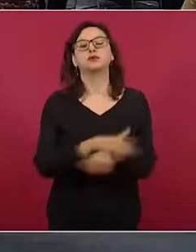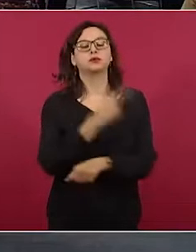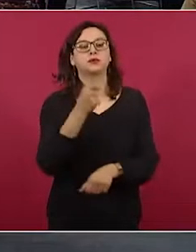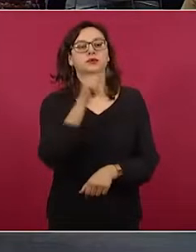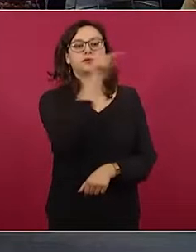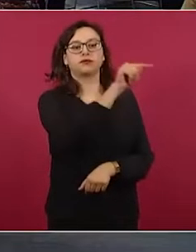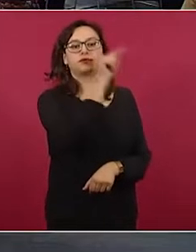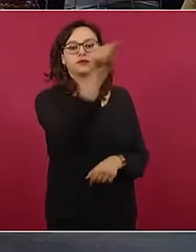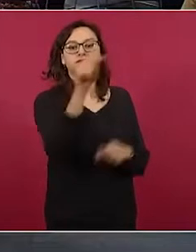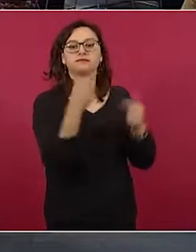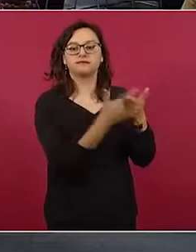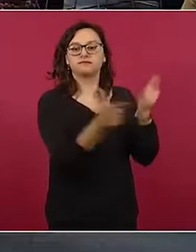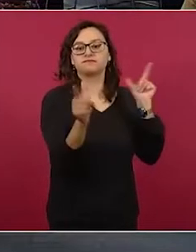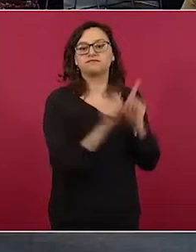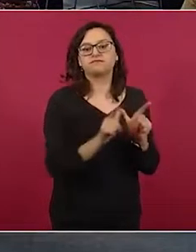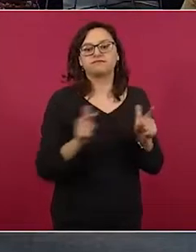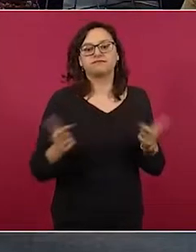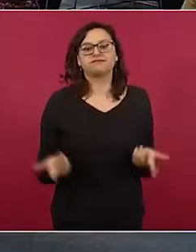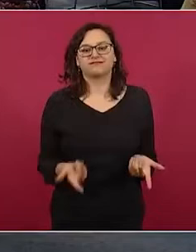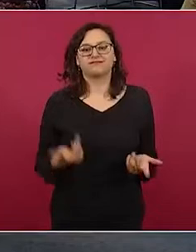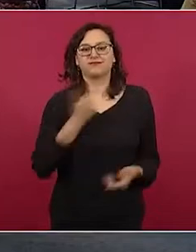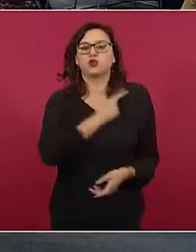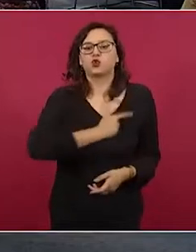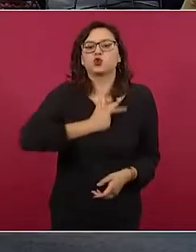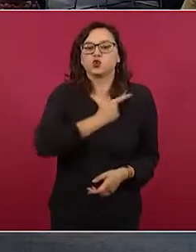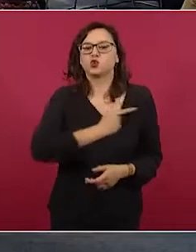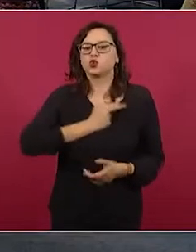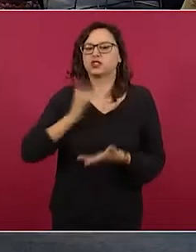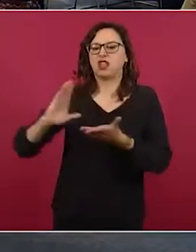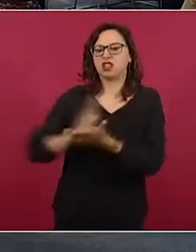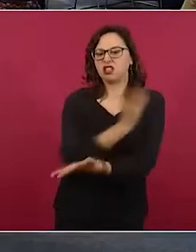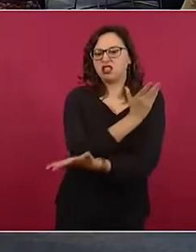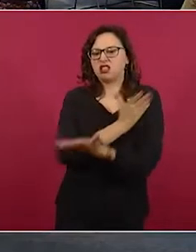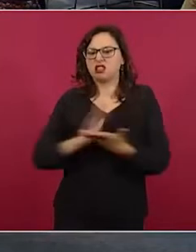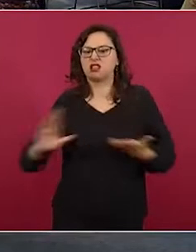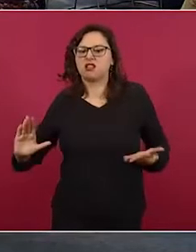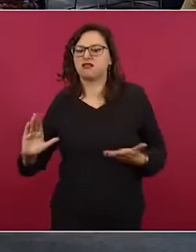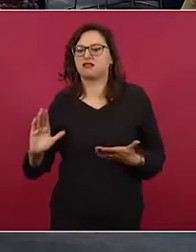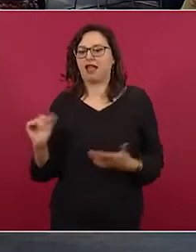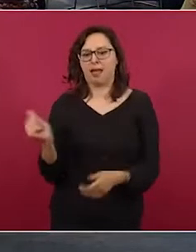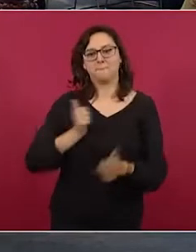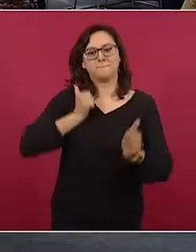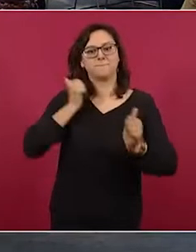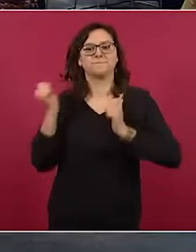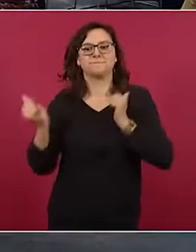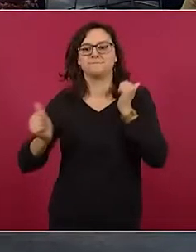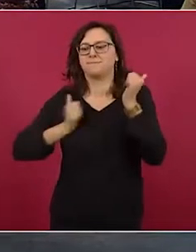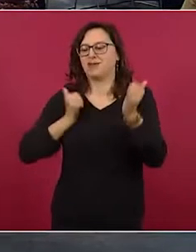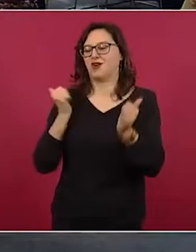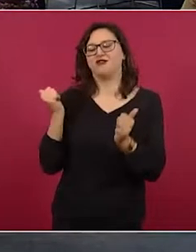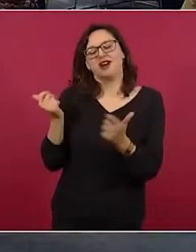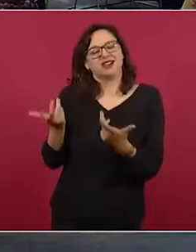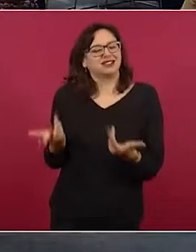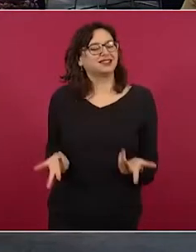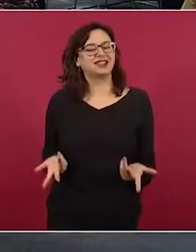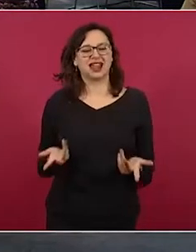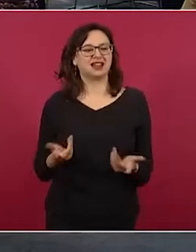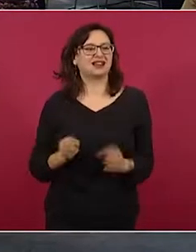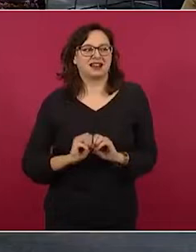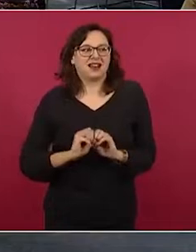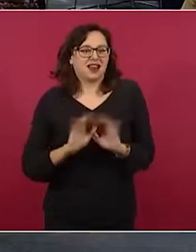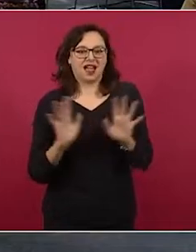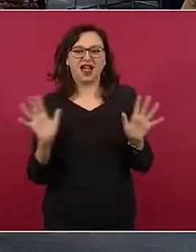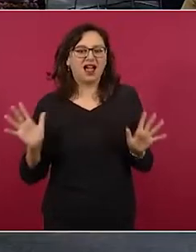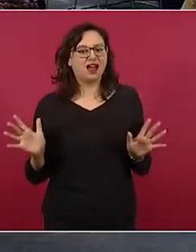han sacado raja, han sacado provecho de esa política